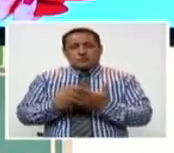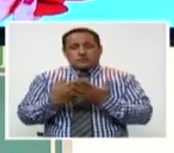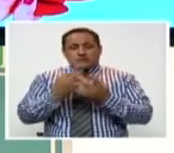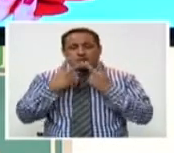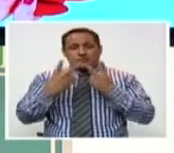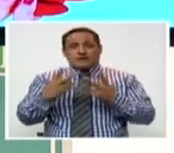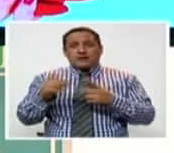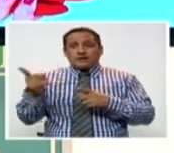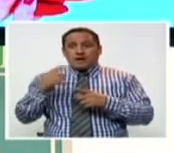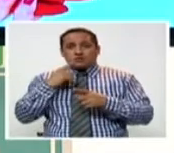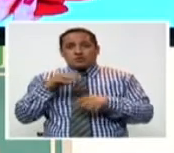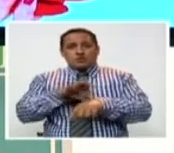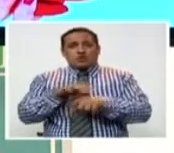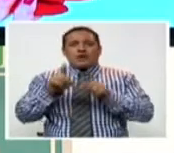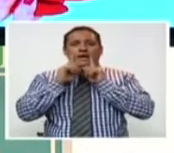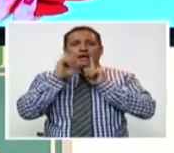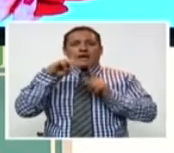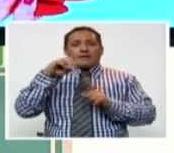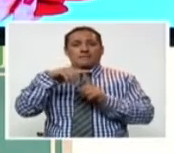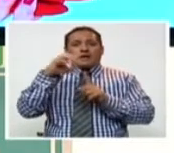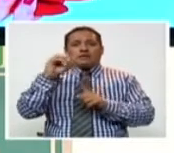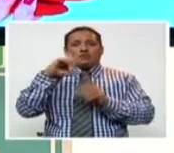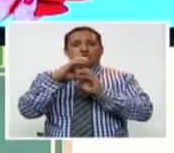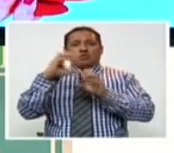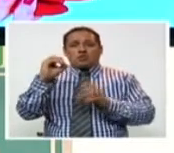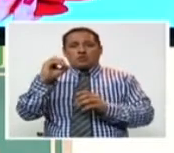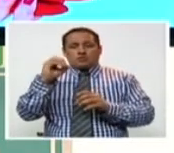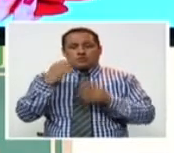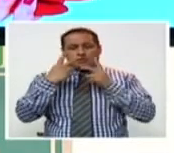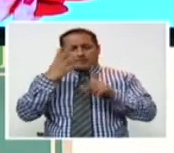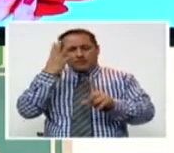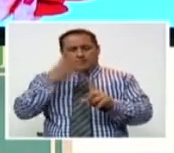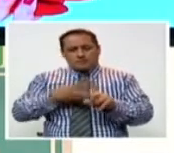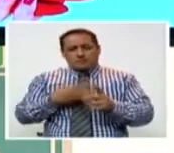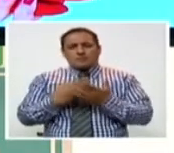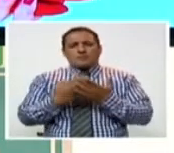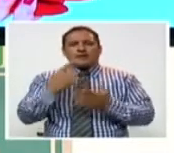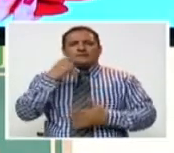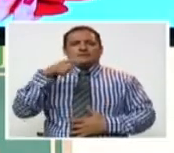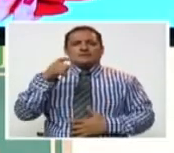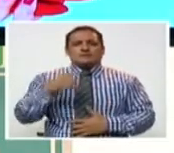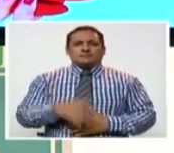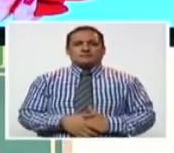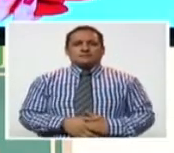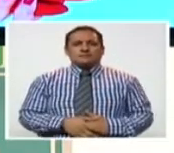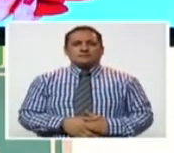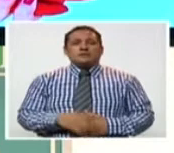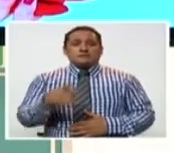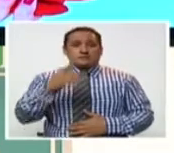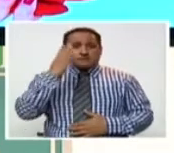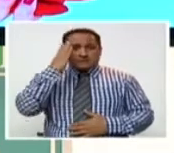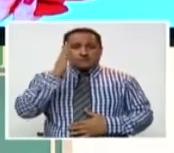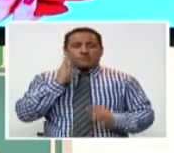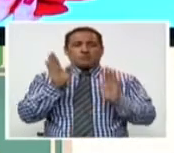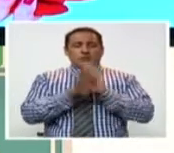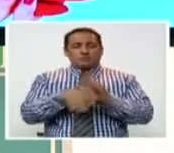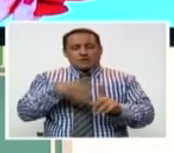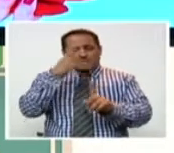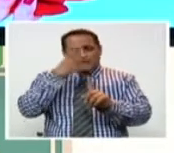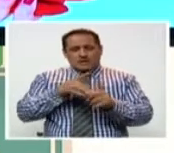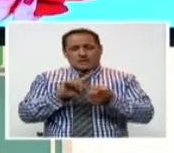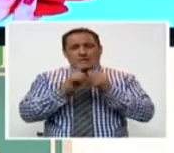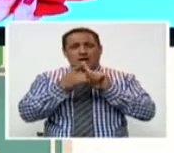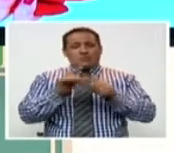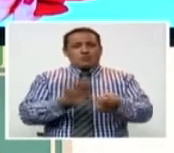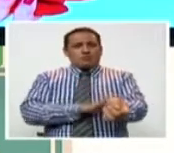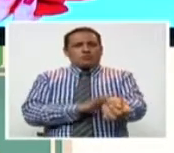si tenemos al hematólogo, a buena hora, para hacer los estudios correspondientes. Entenderá de que los trastornos